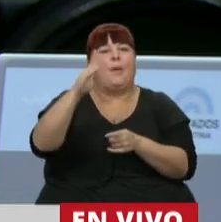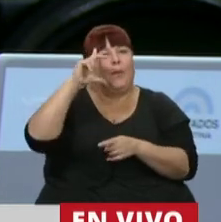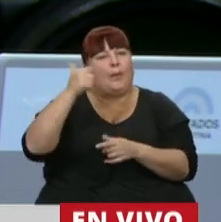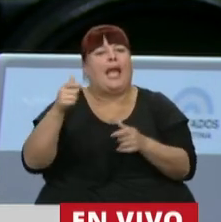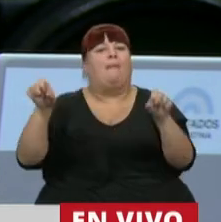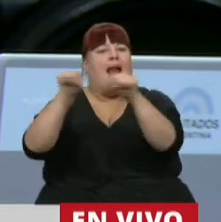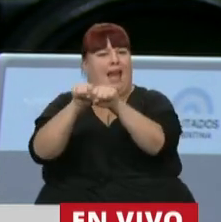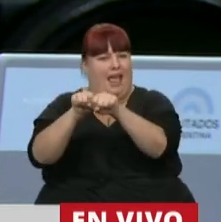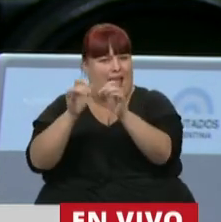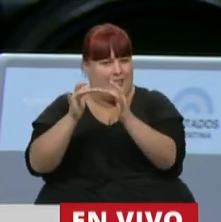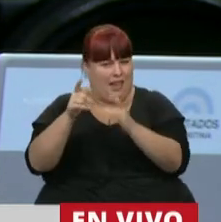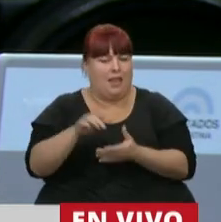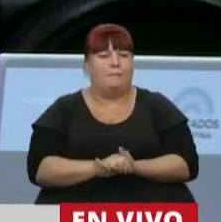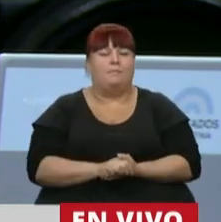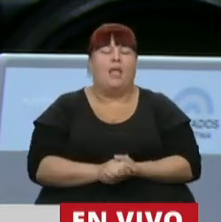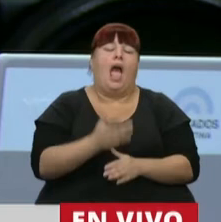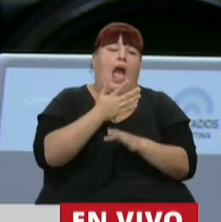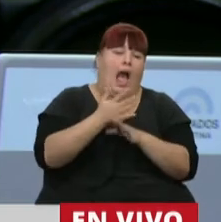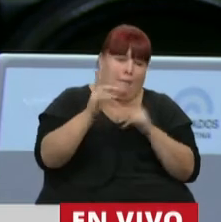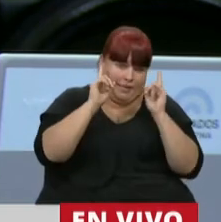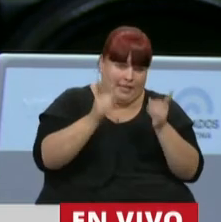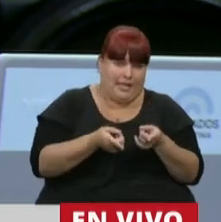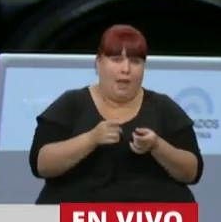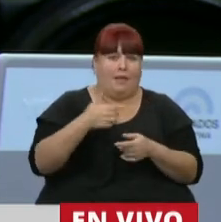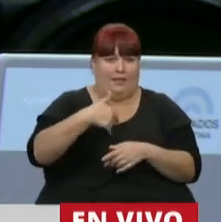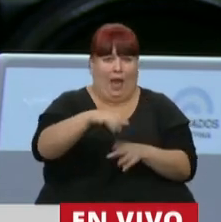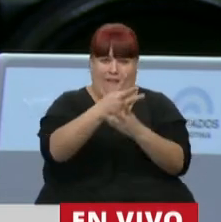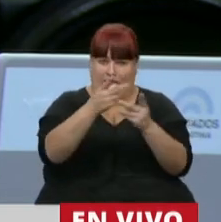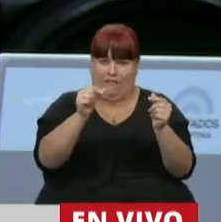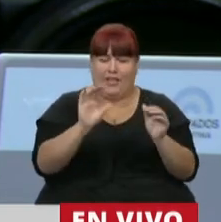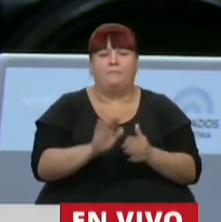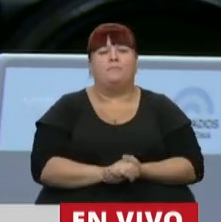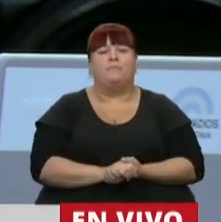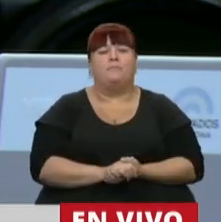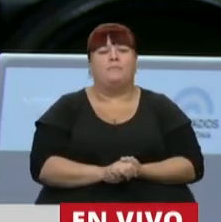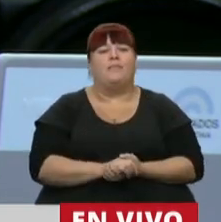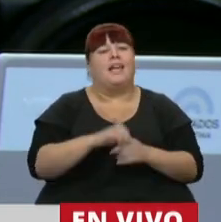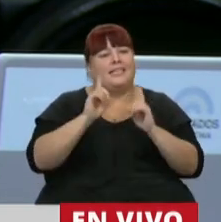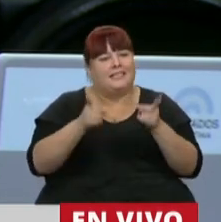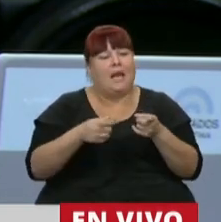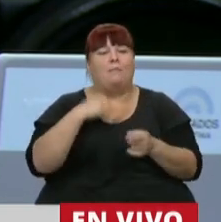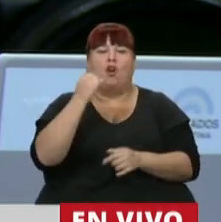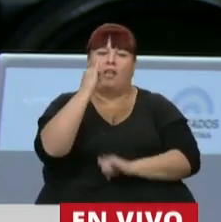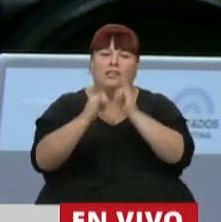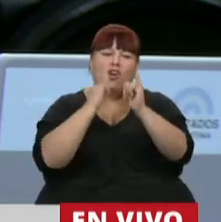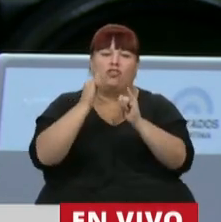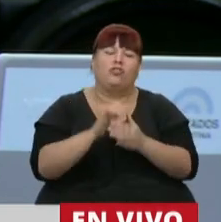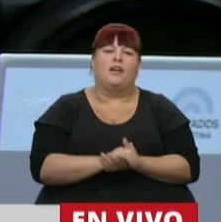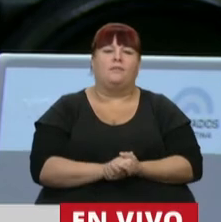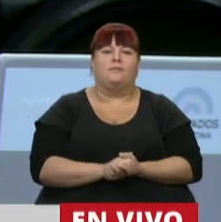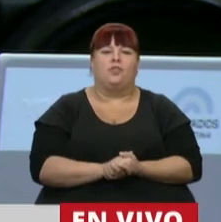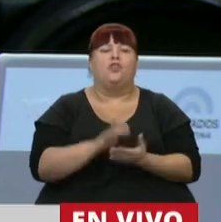conectividad. Por otra parte también, y aquí ya voy cerrando, no podía dejar de referirme